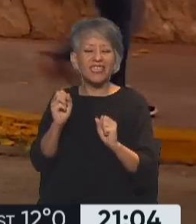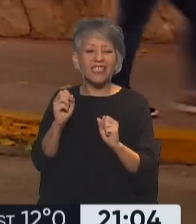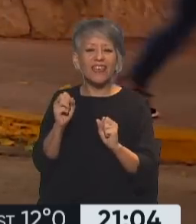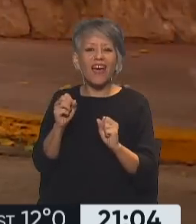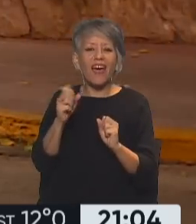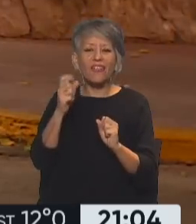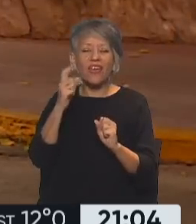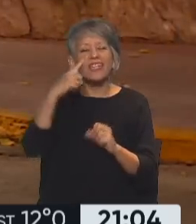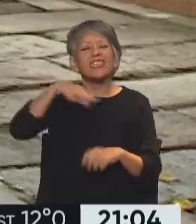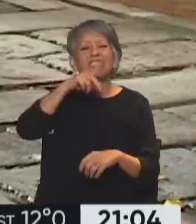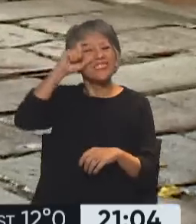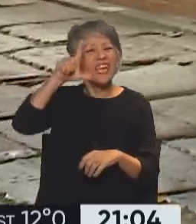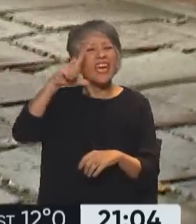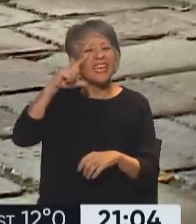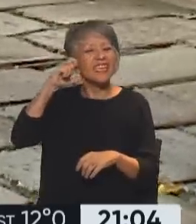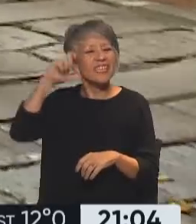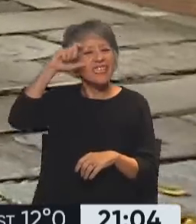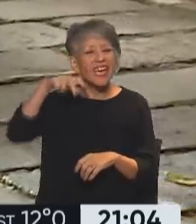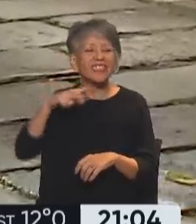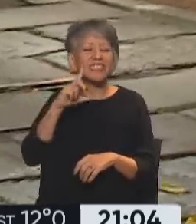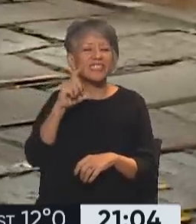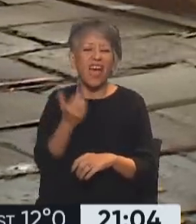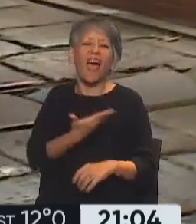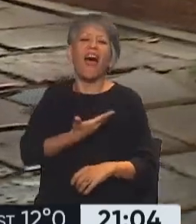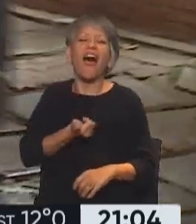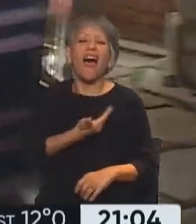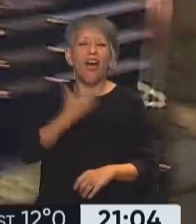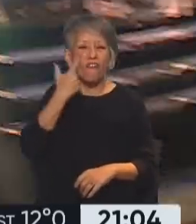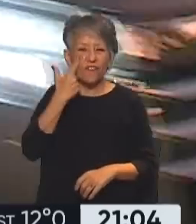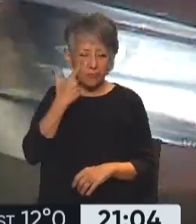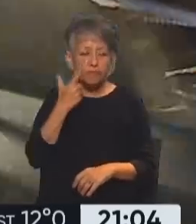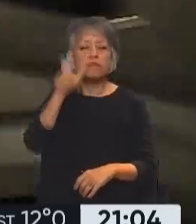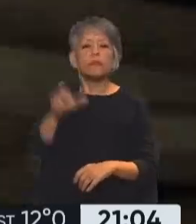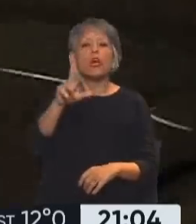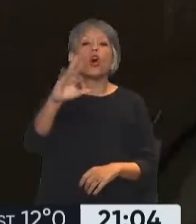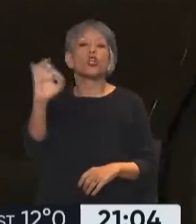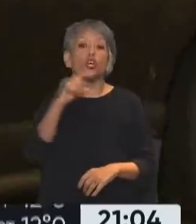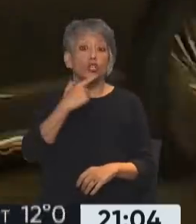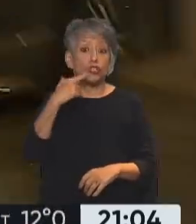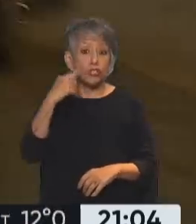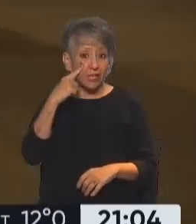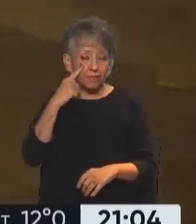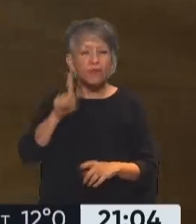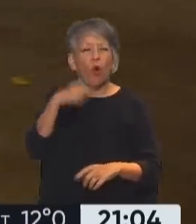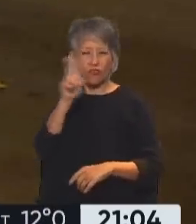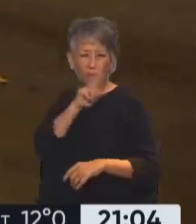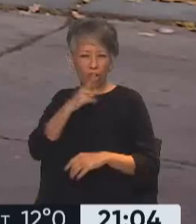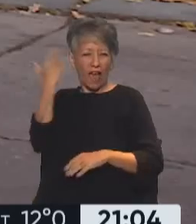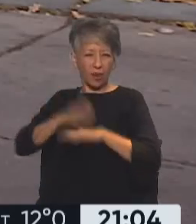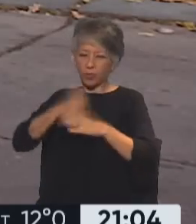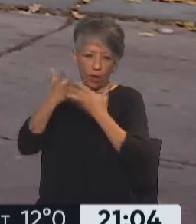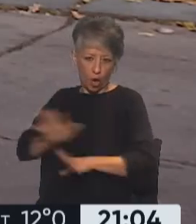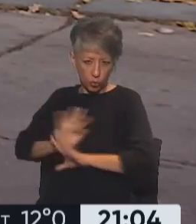quien reemplaza a la doctora Camaño, quien presentó su renuncia en la jornada de hoy. Y esta renuncia, además, fue